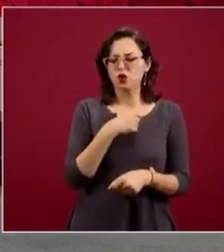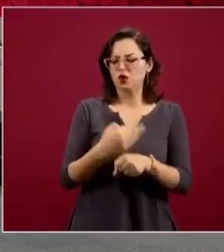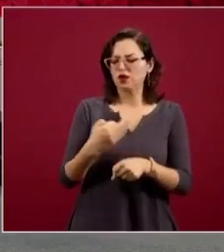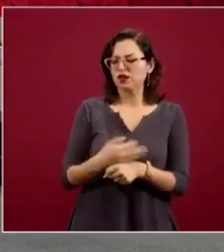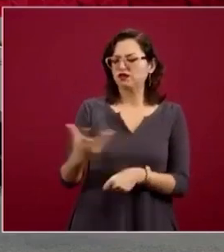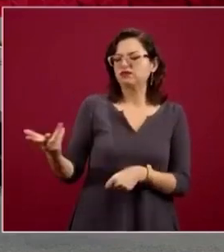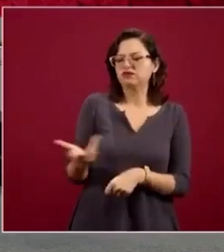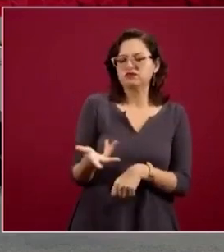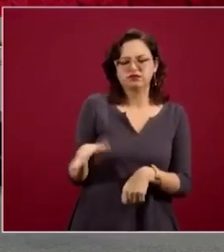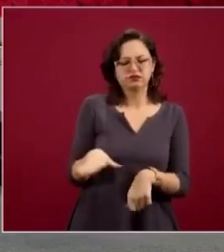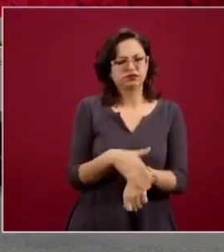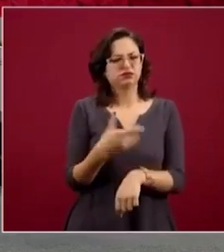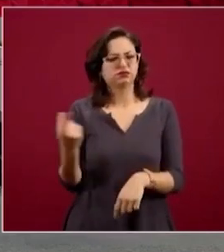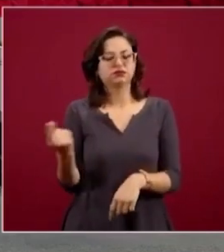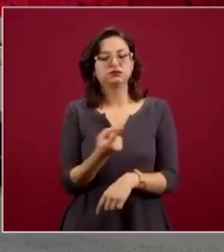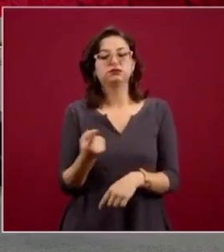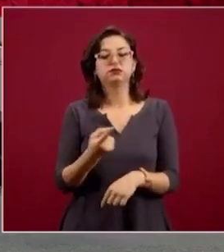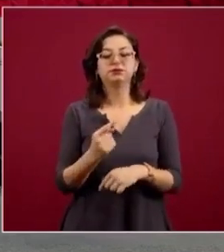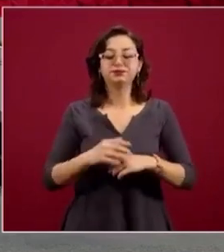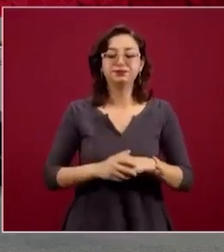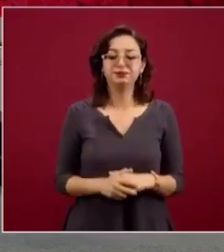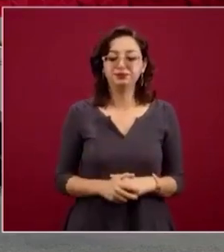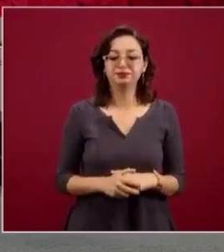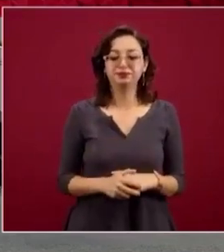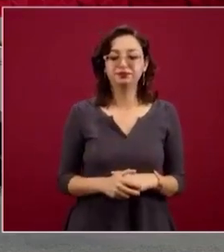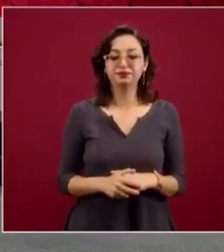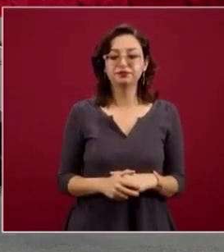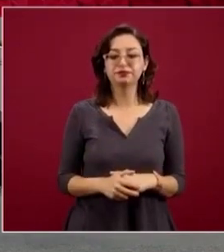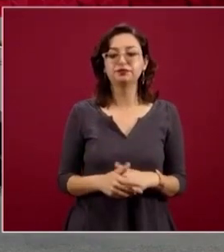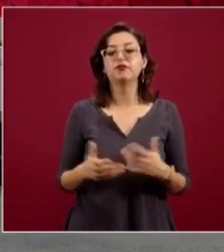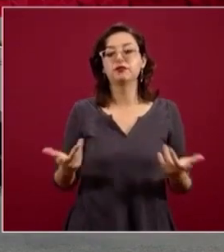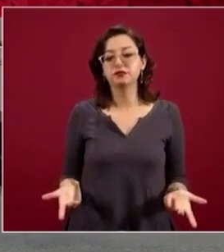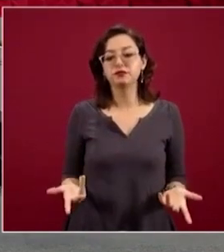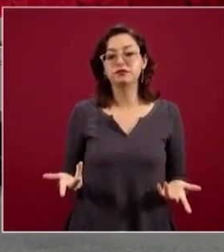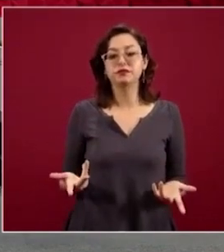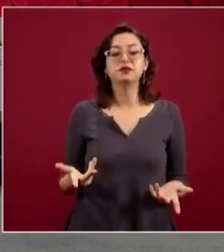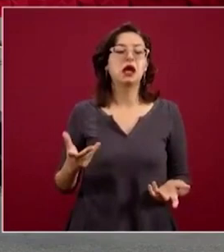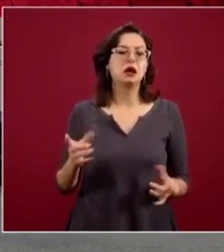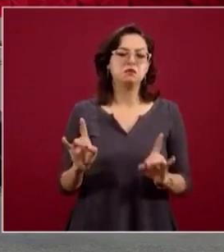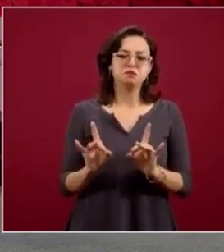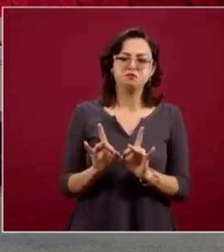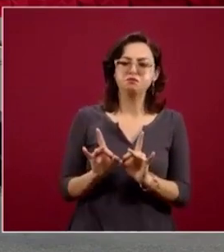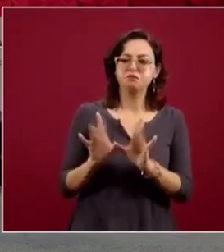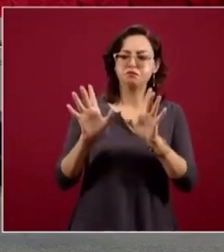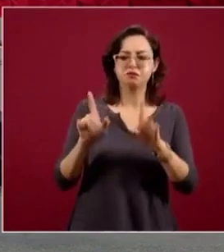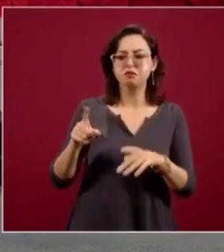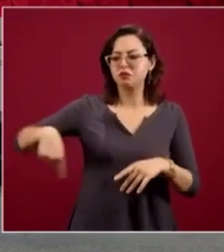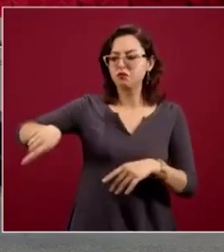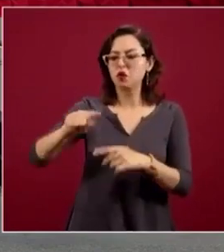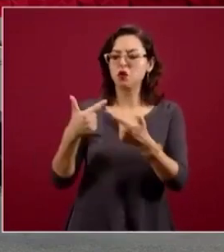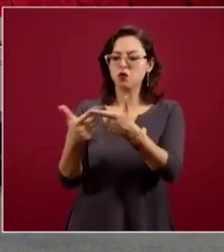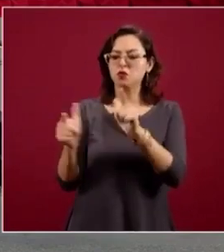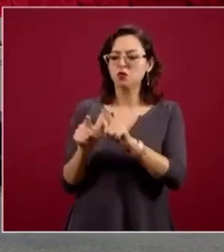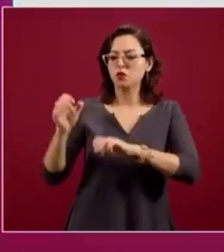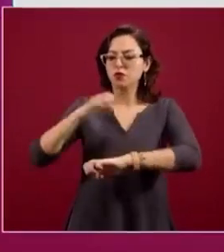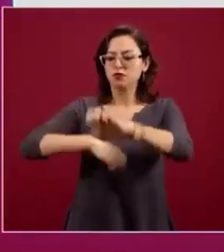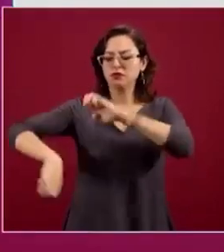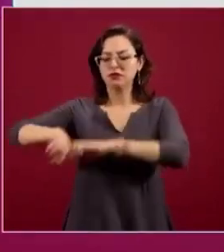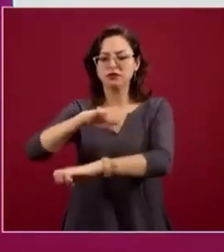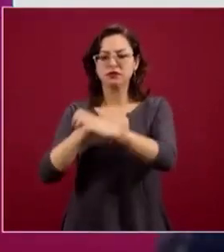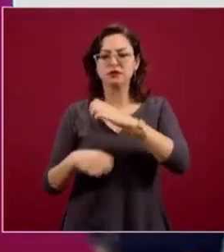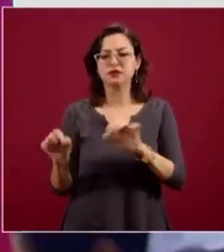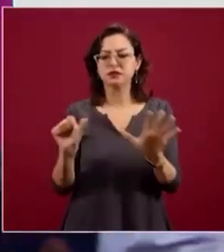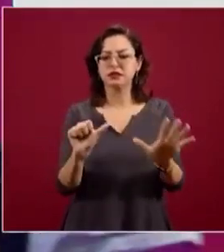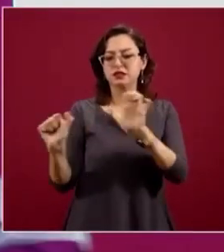Como lo hemos explicado, hubo un comportamiento extraordinario, fraterno, solidario de un grupo de empresarios mexicanos,